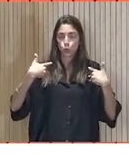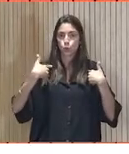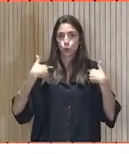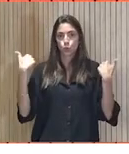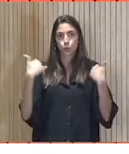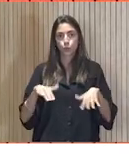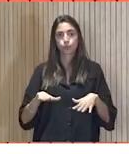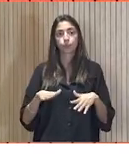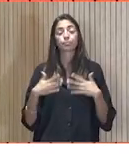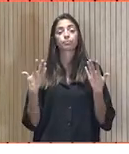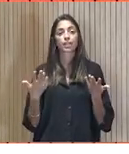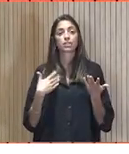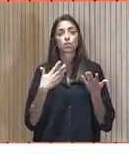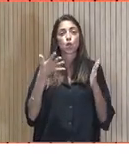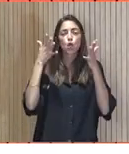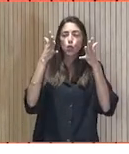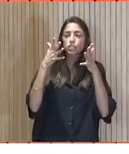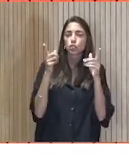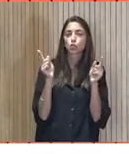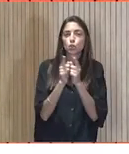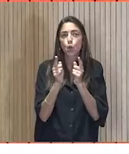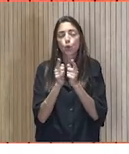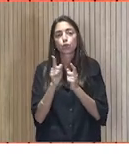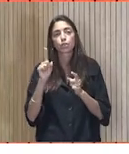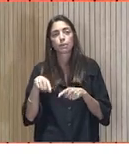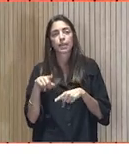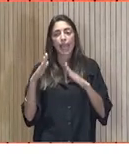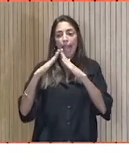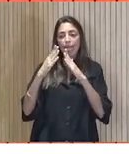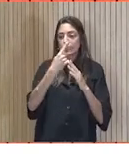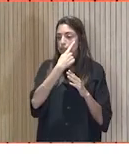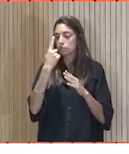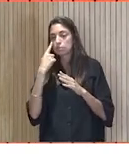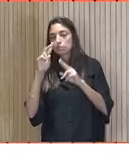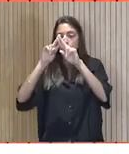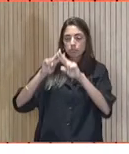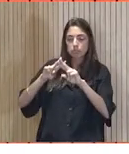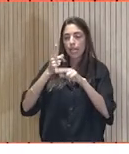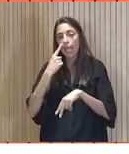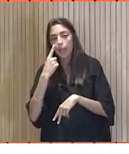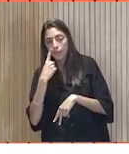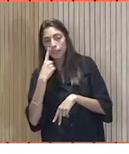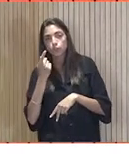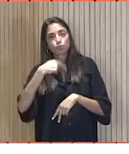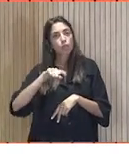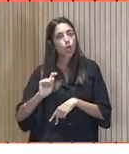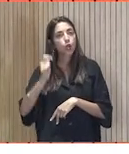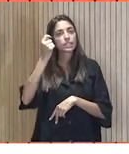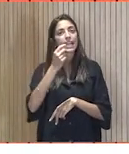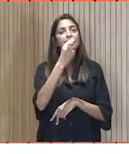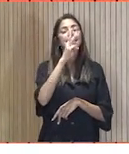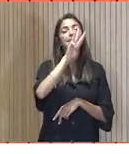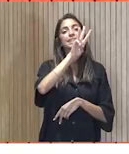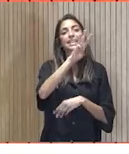consejos, incluso pequeñitas ayudas, auditorías en sus casas, pues hemos conseguido más de 3.600